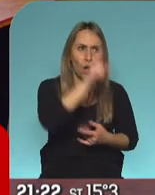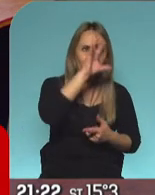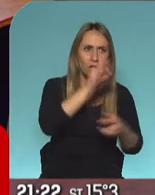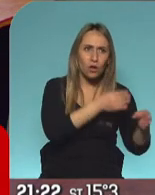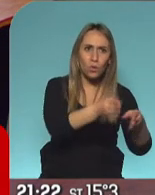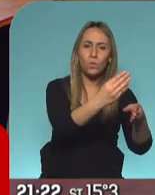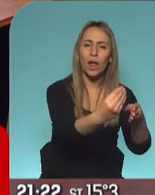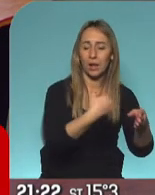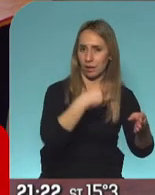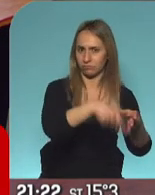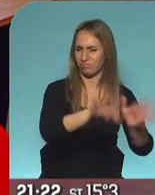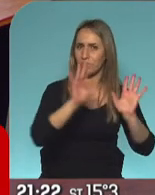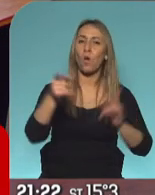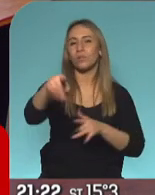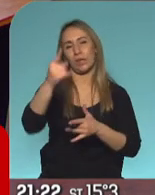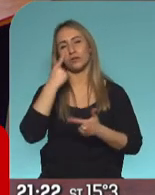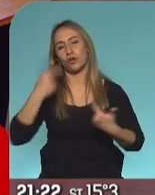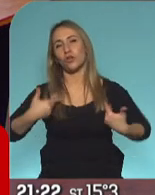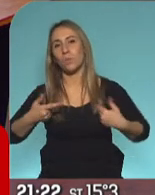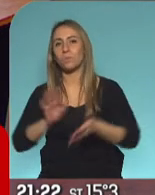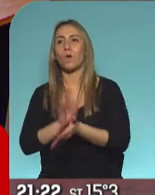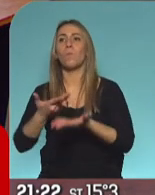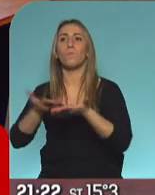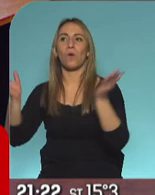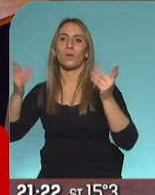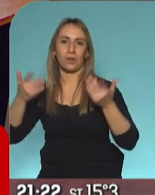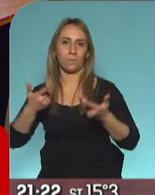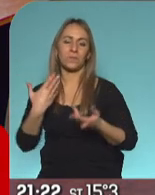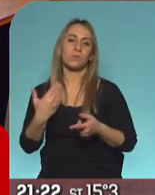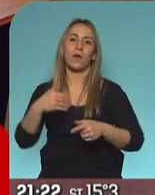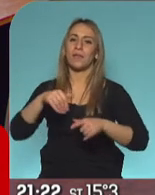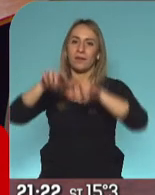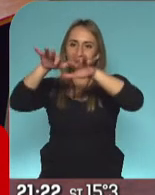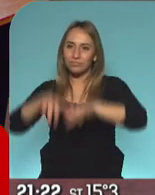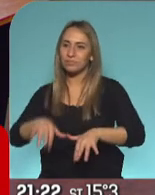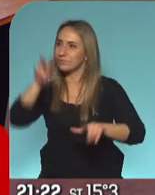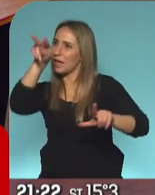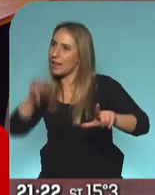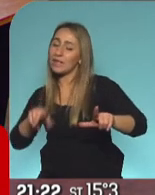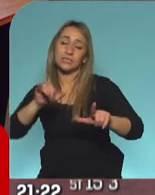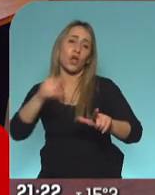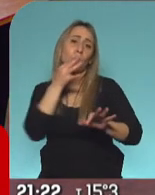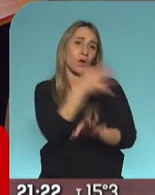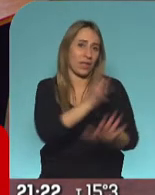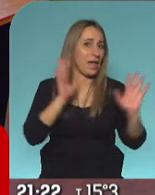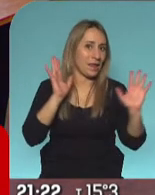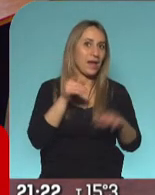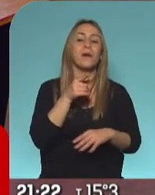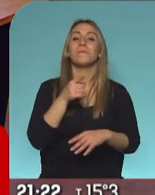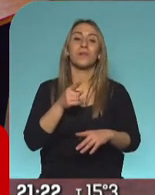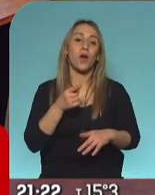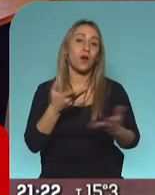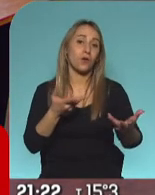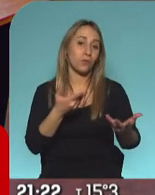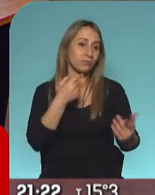a mí así, el verdad sabe, porque yo soy un tipo más público, digamos, puede leerme o no leerme, pero bueno, pero tengo una duda, que fue